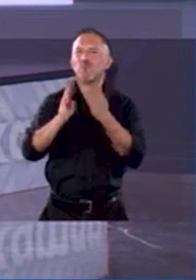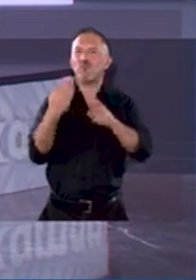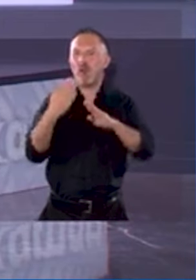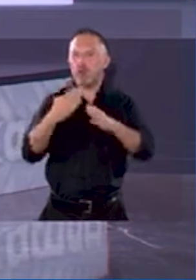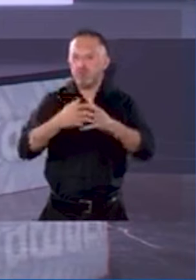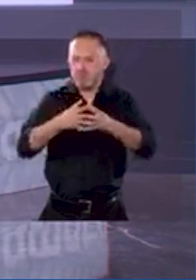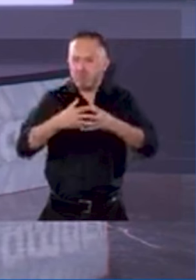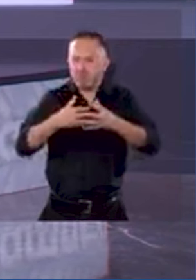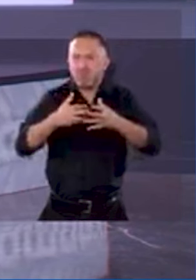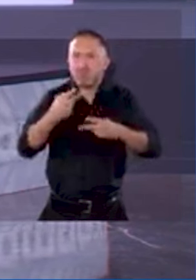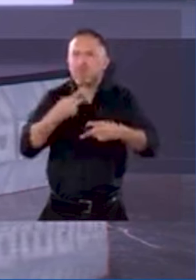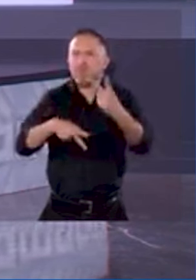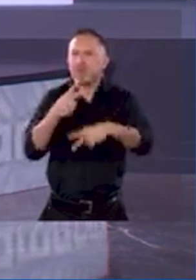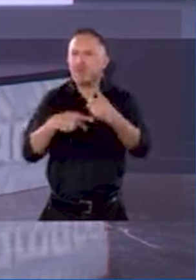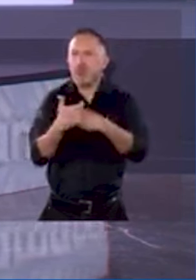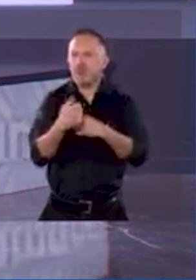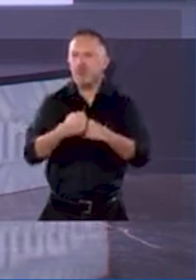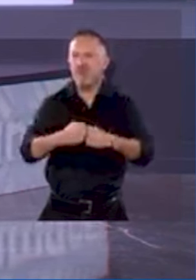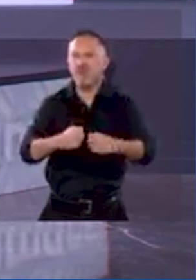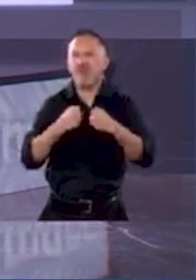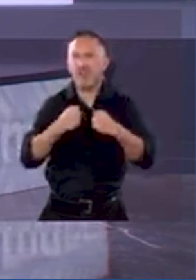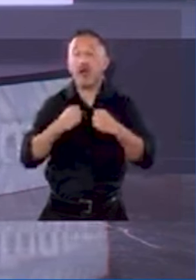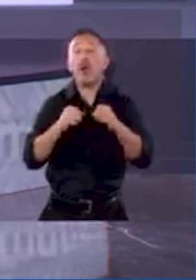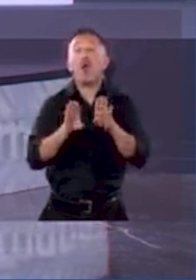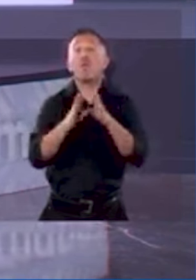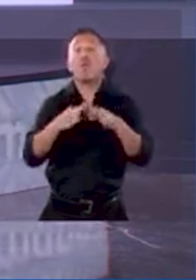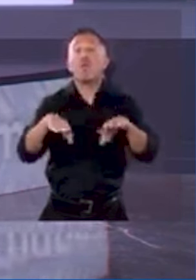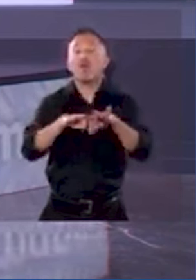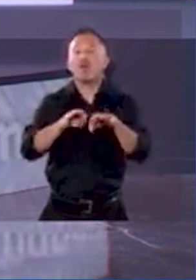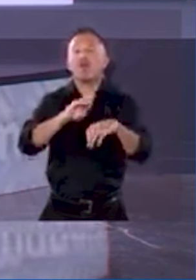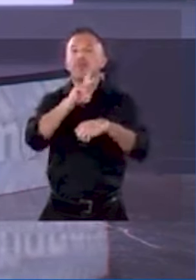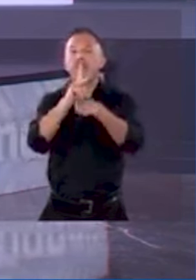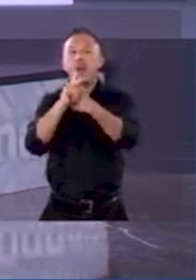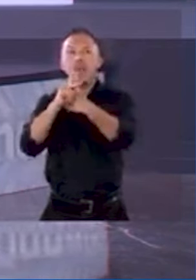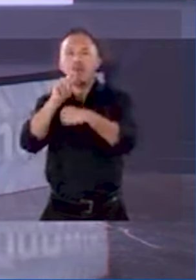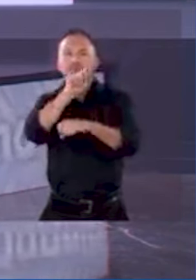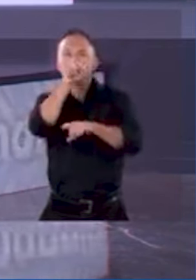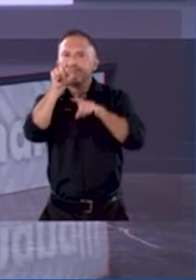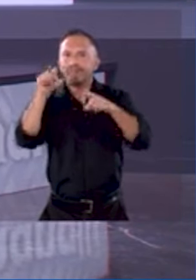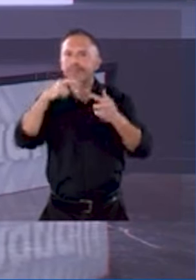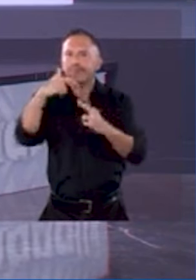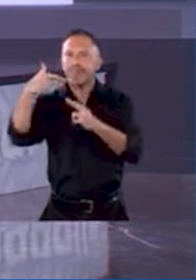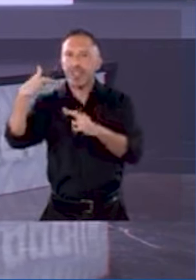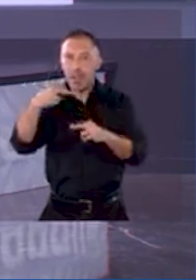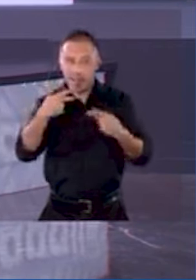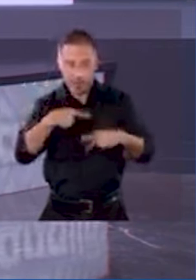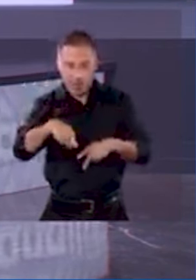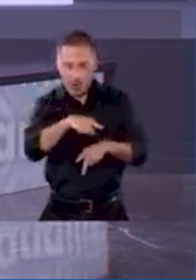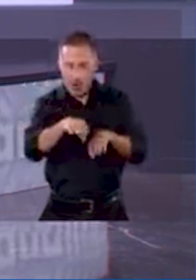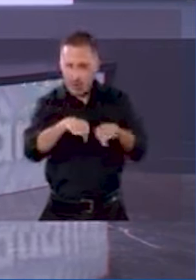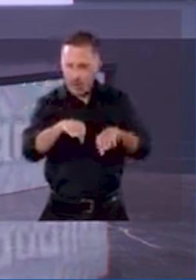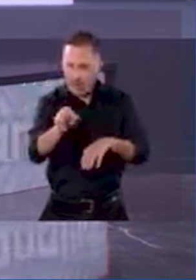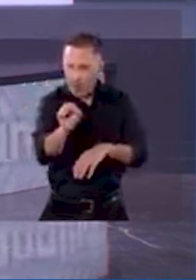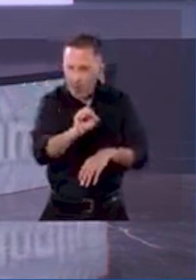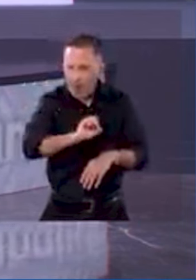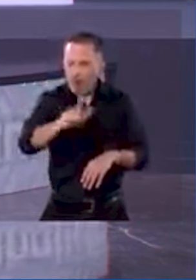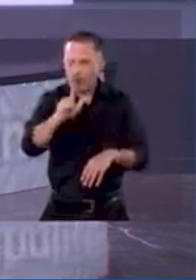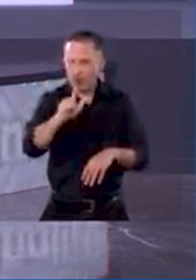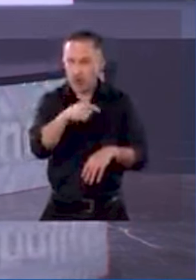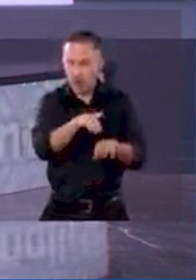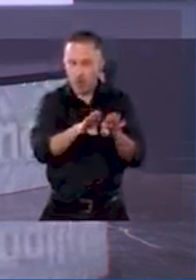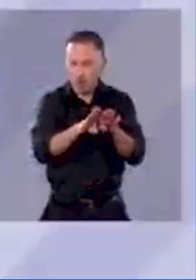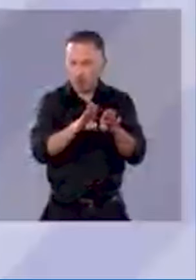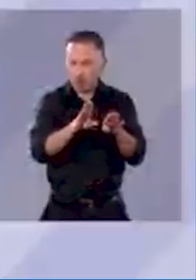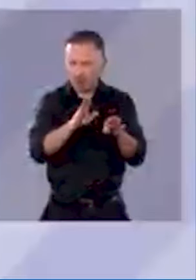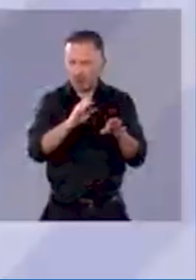al servicio exterior mexicano, a las mejores y a los mejores profesionales de este país que se han formado en un servicio exterior de carrera